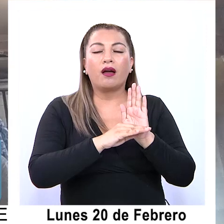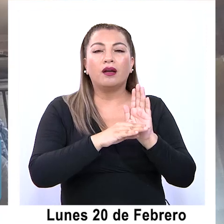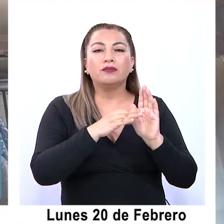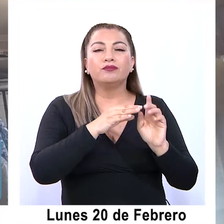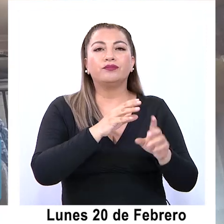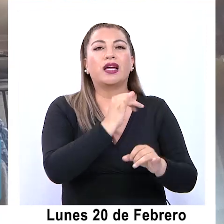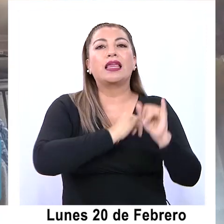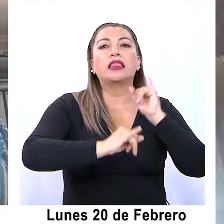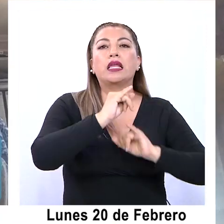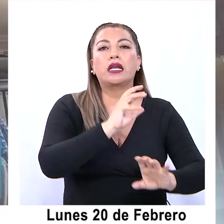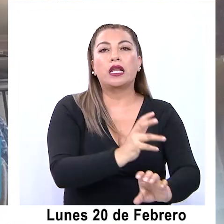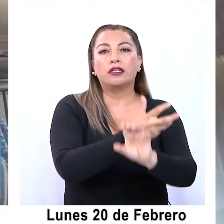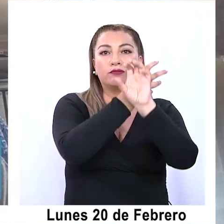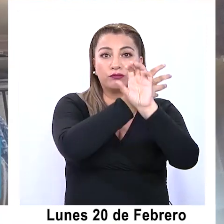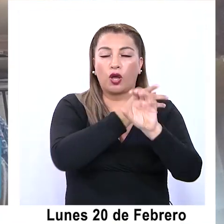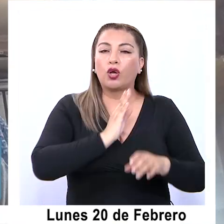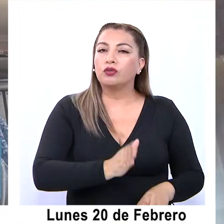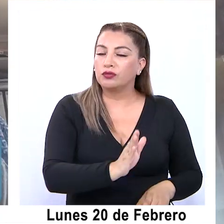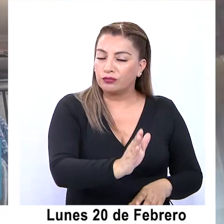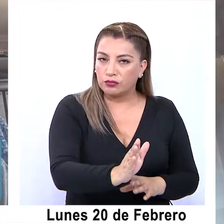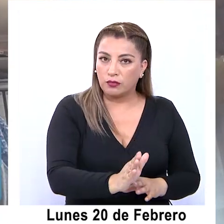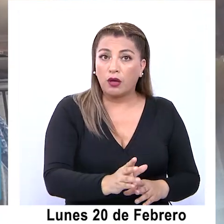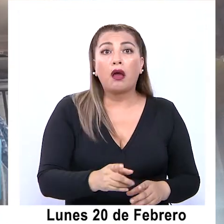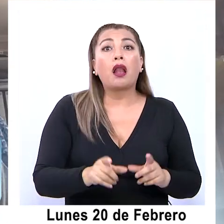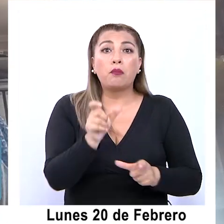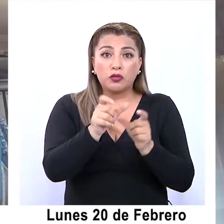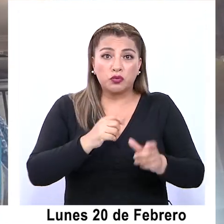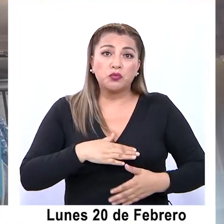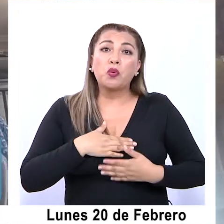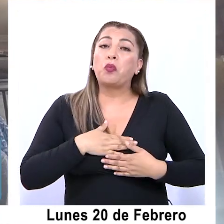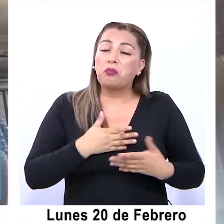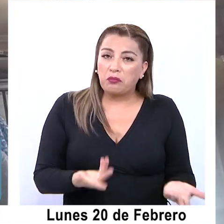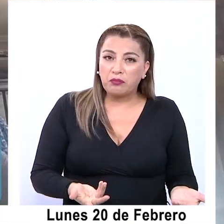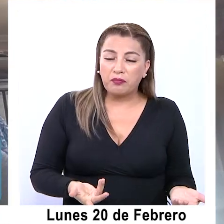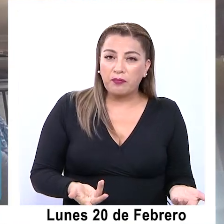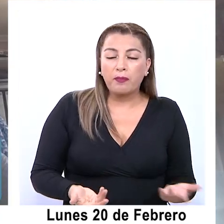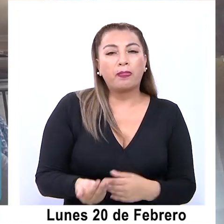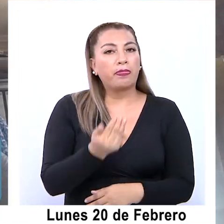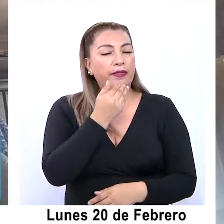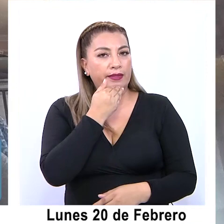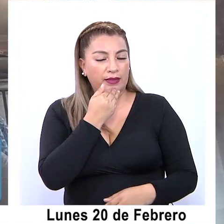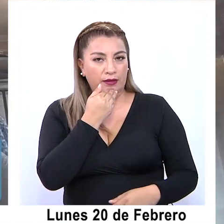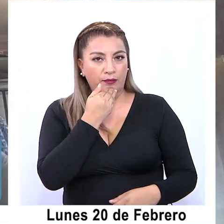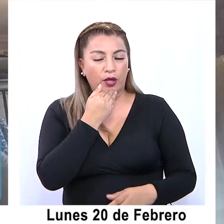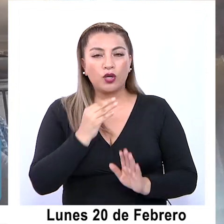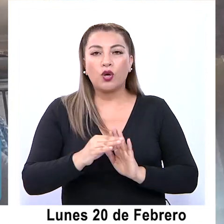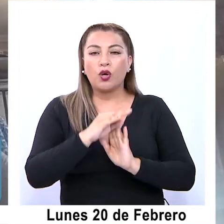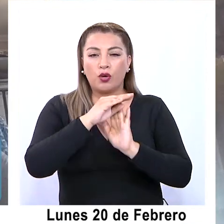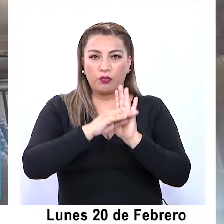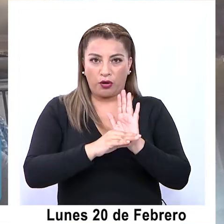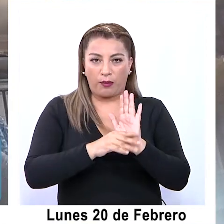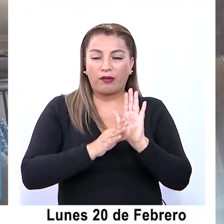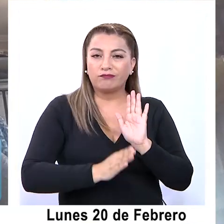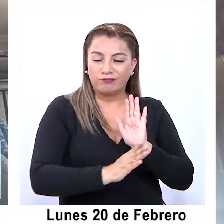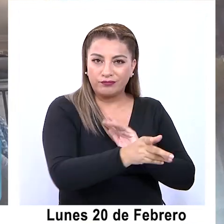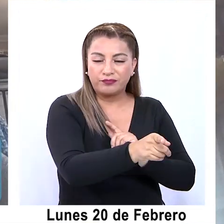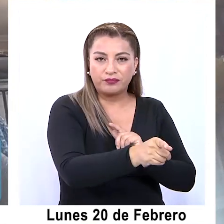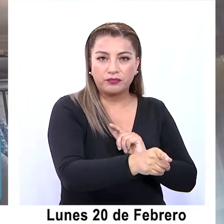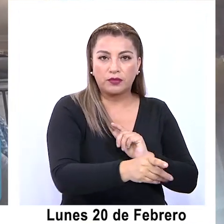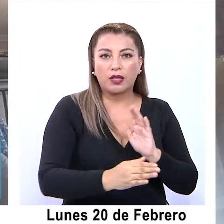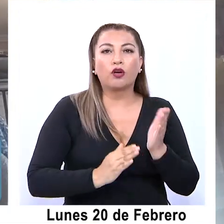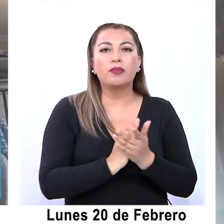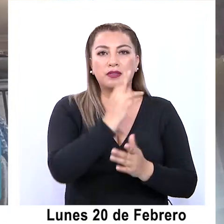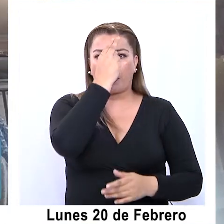que lo vamos a seguir conservando porque ha dado muy buenos resultados. Vamos a seguir con una programación virtual desde